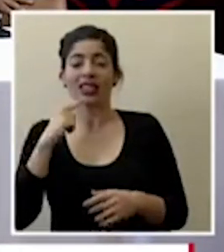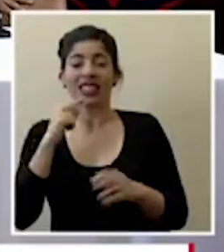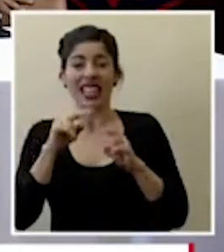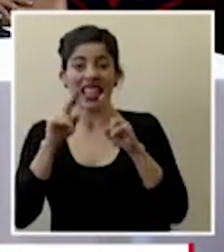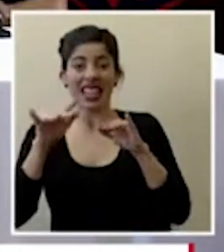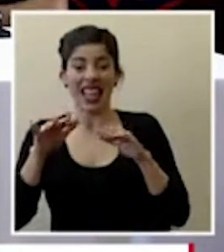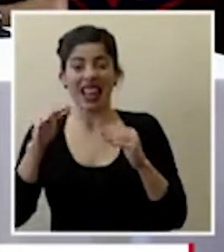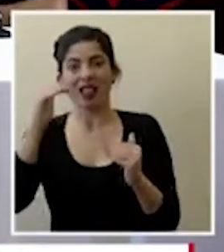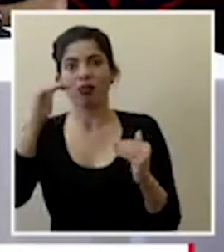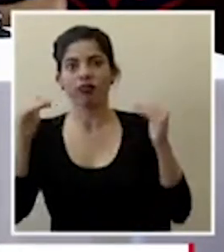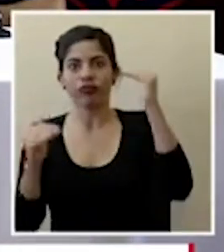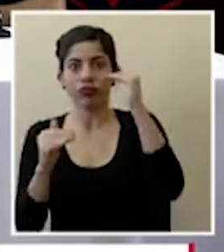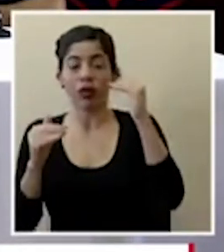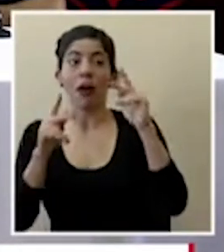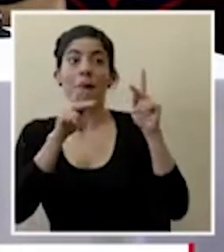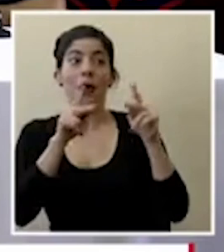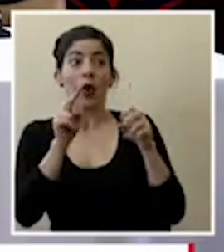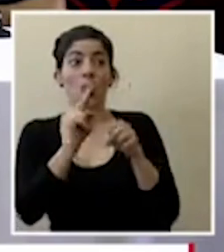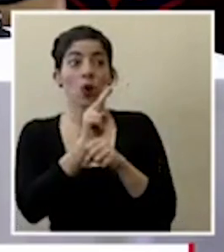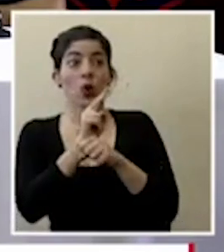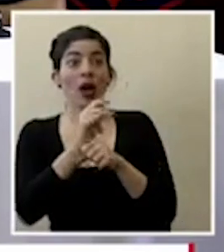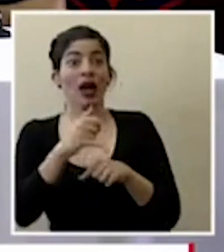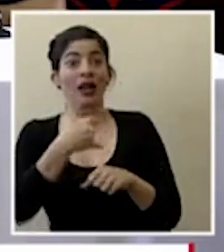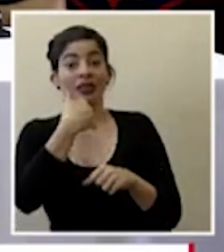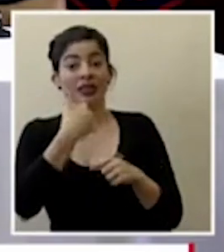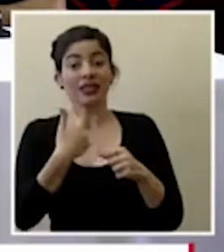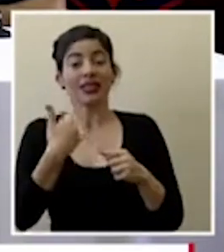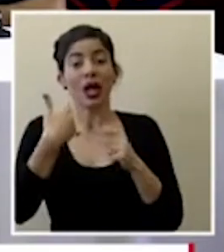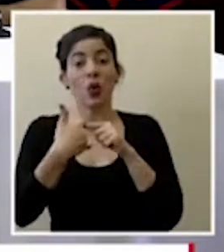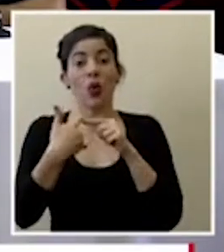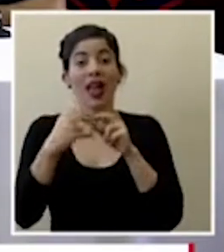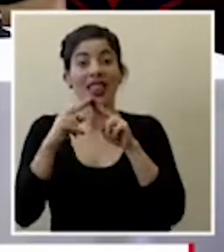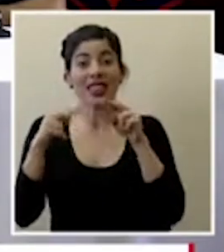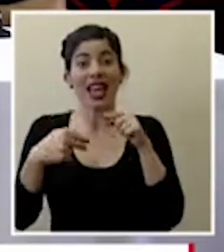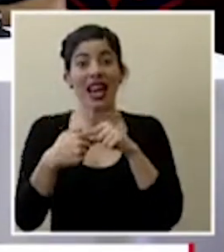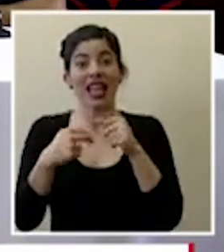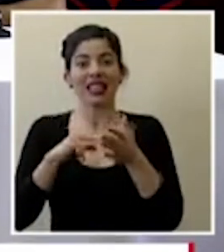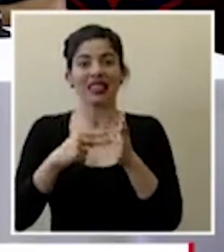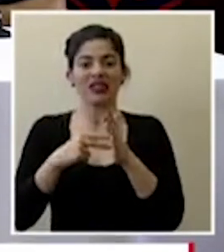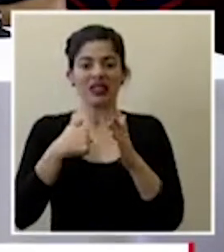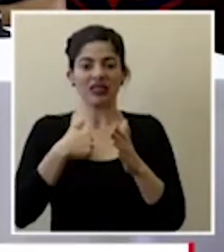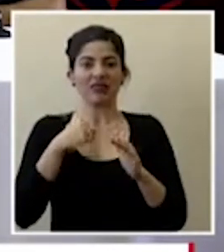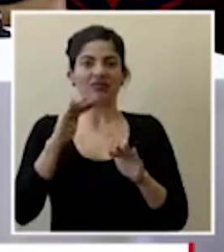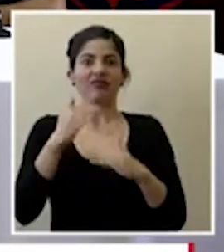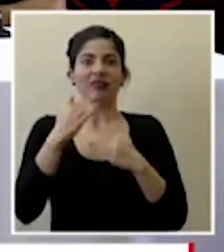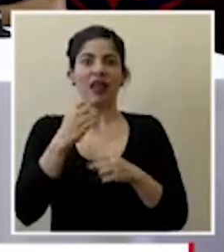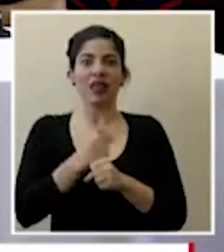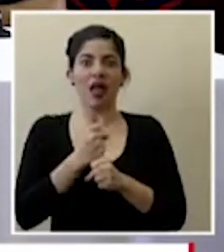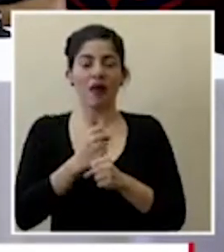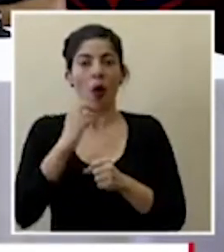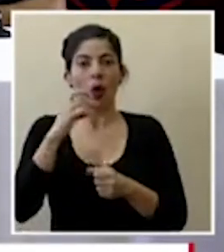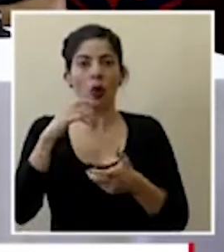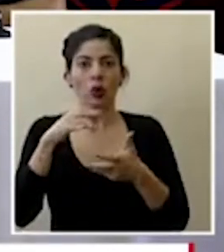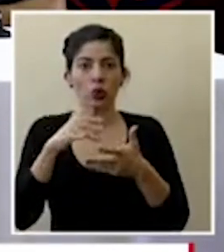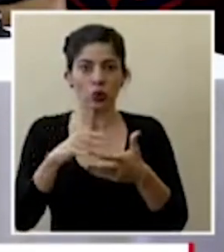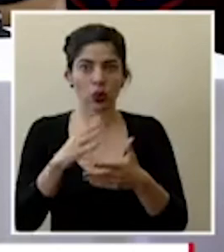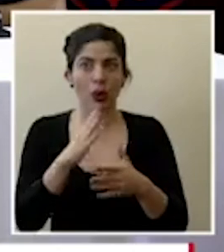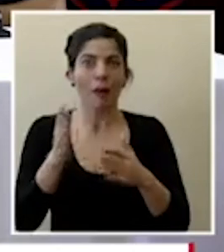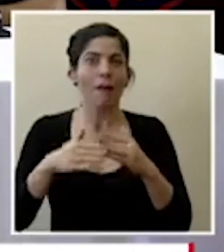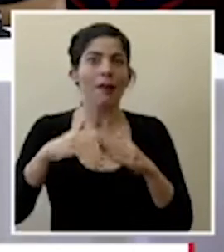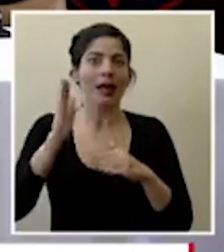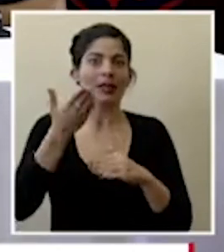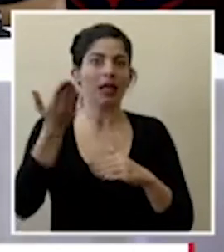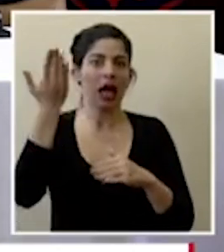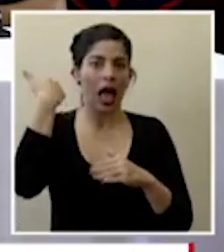momento en que quienes sólo tienen acceso a internet celular por su ubicación geográfica ven limitadas sus posibilidades para trabajar y estudiar como nunca antes